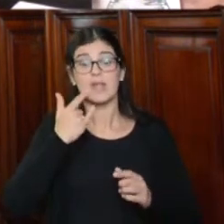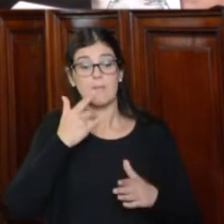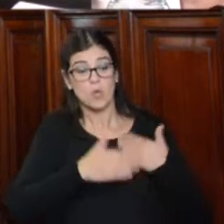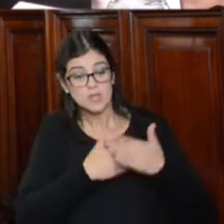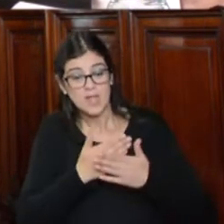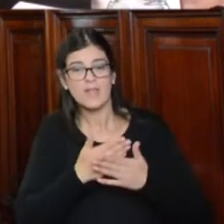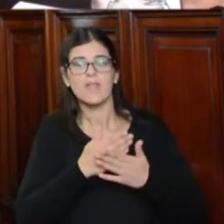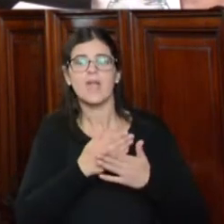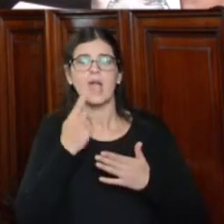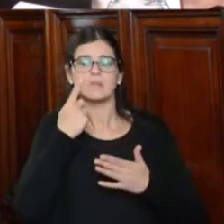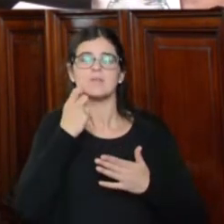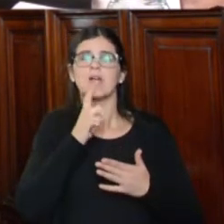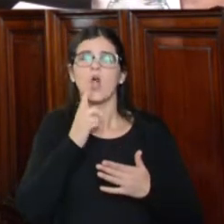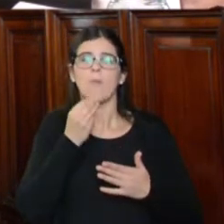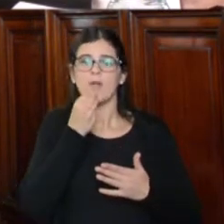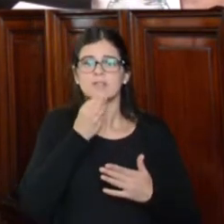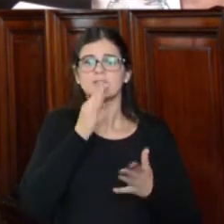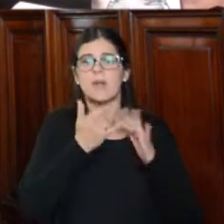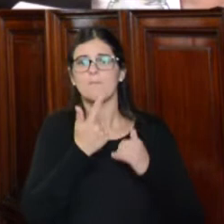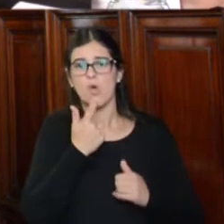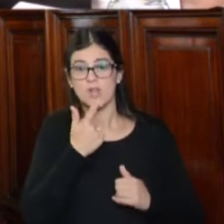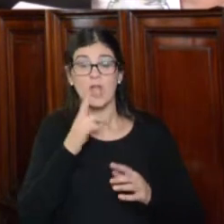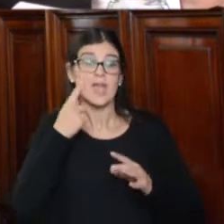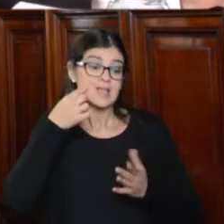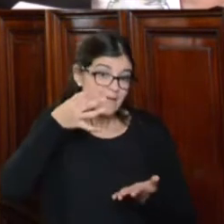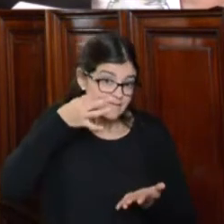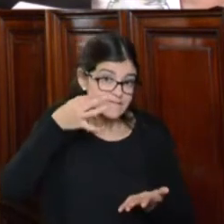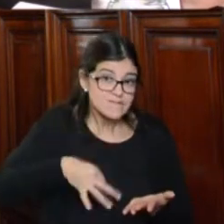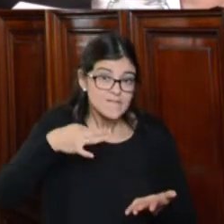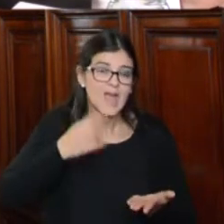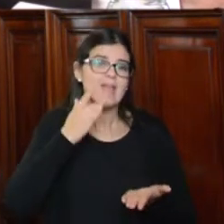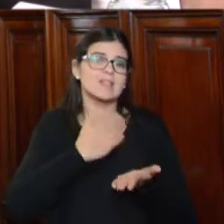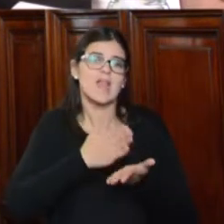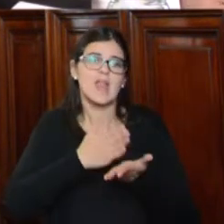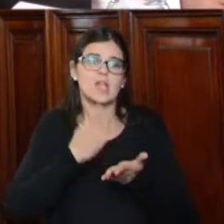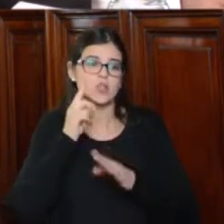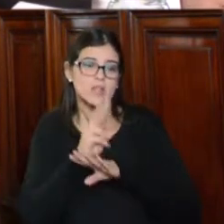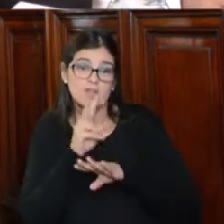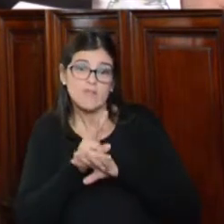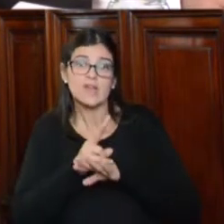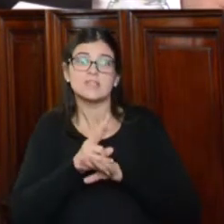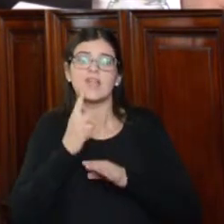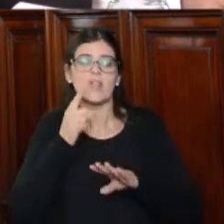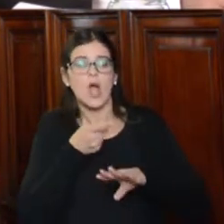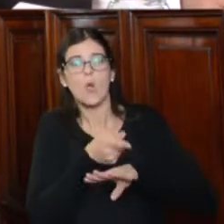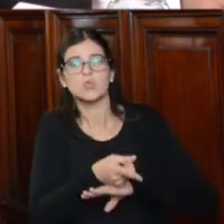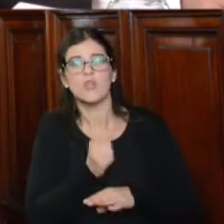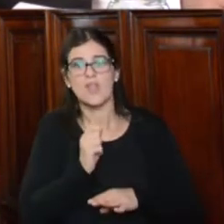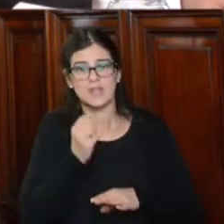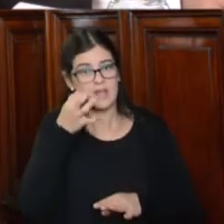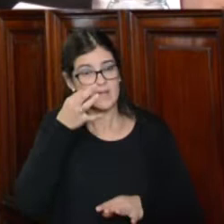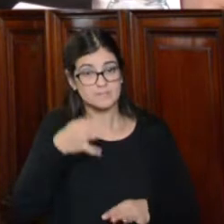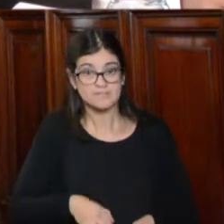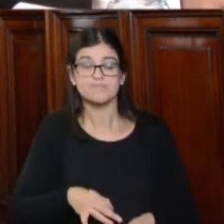discrecionalidad política y garantizando de un modo pleno el derecho a la defensa en juicio de los acusados. Sin